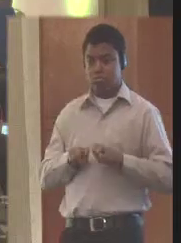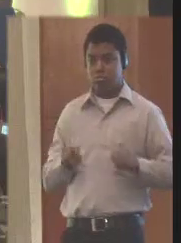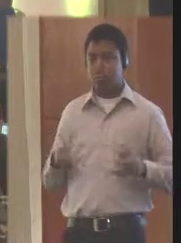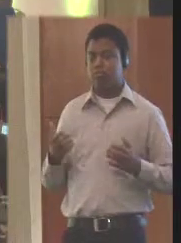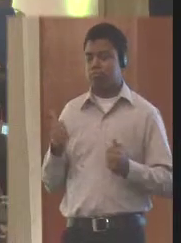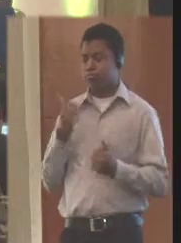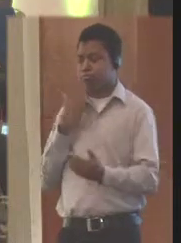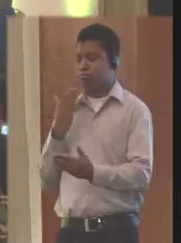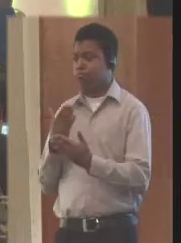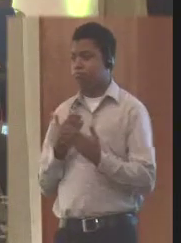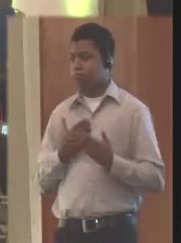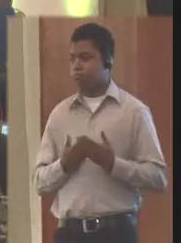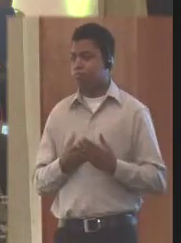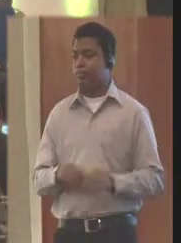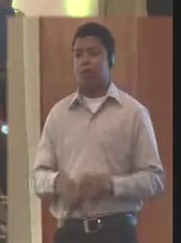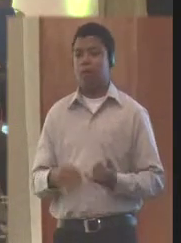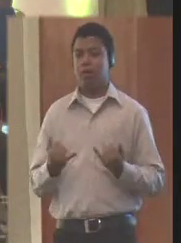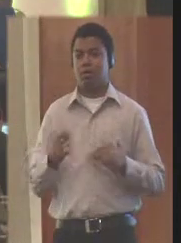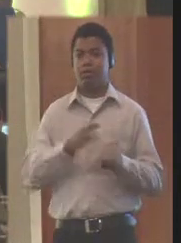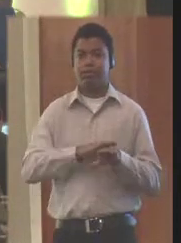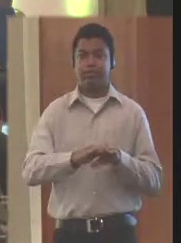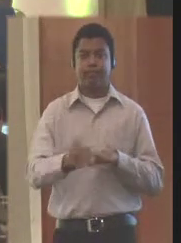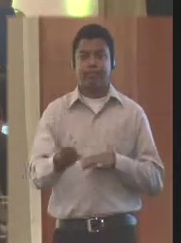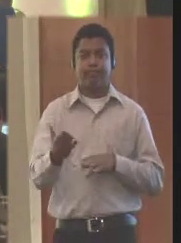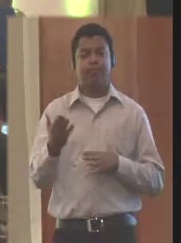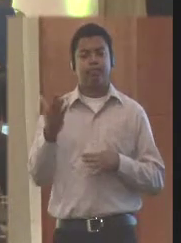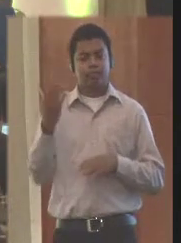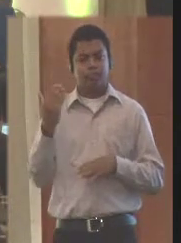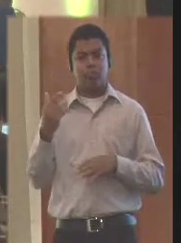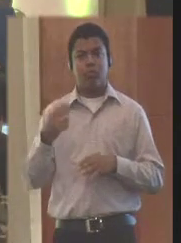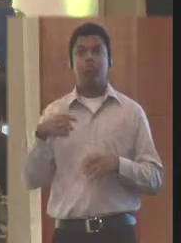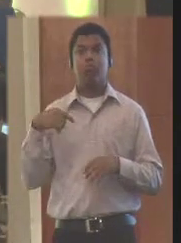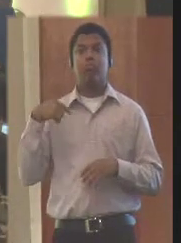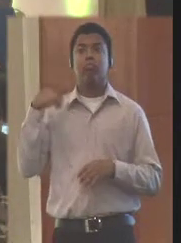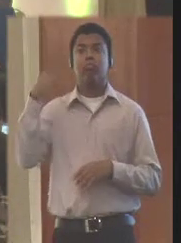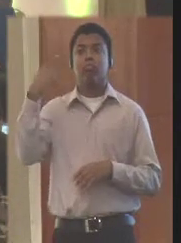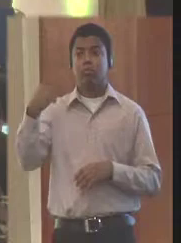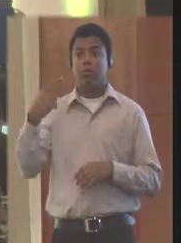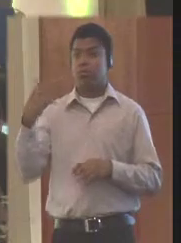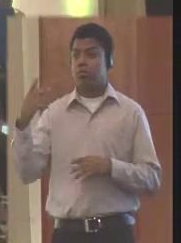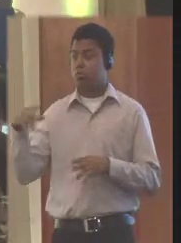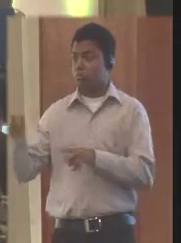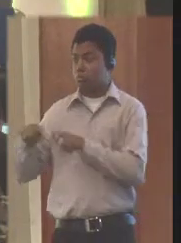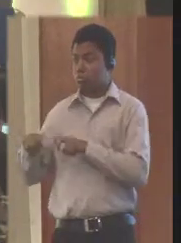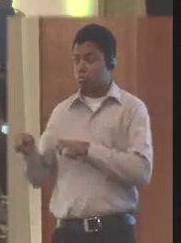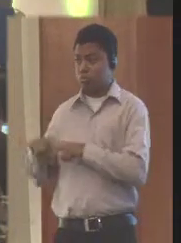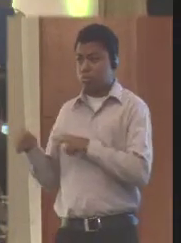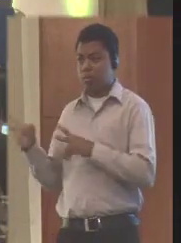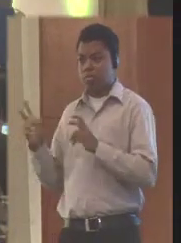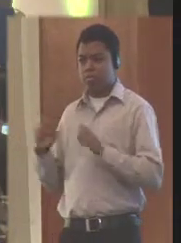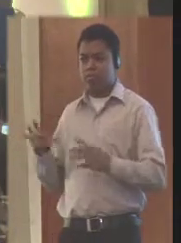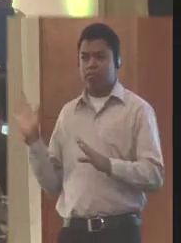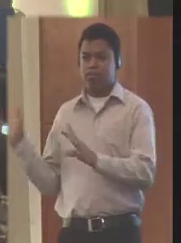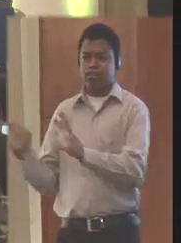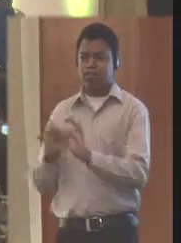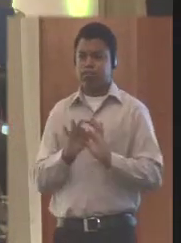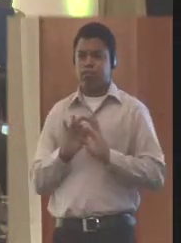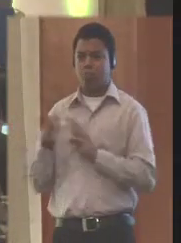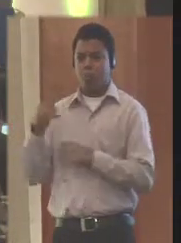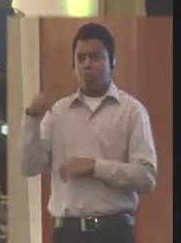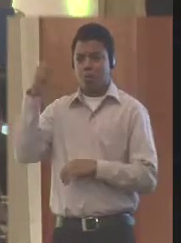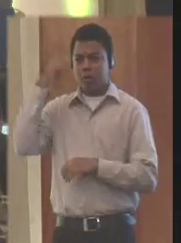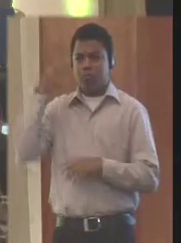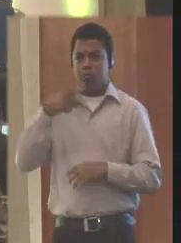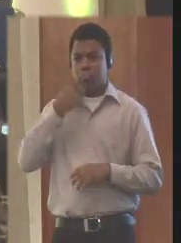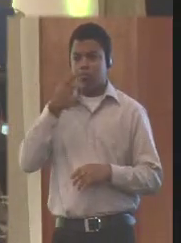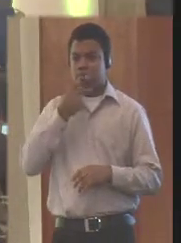Y quiero invitar a los participantes del próximo panel, Alianzas para la Gobernanza Pública